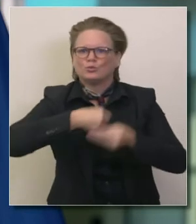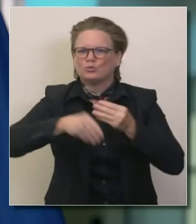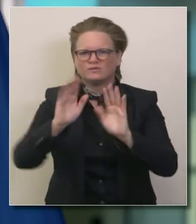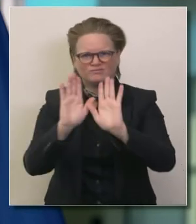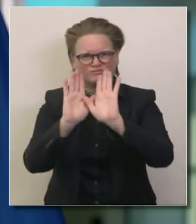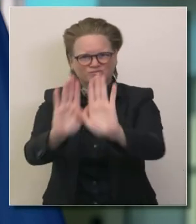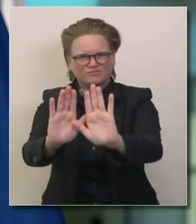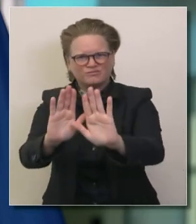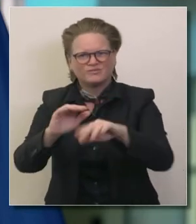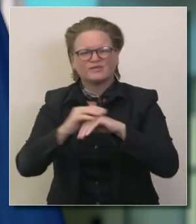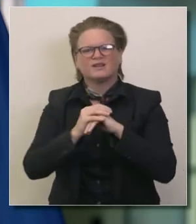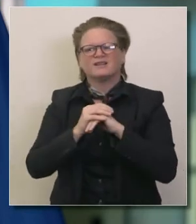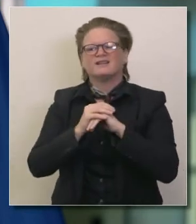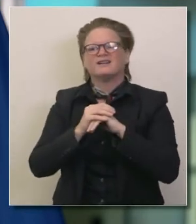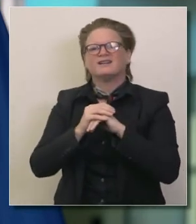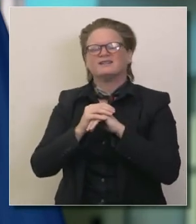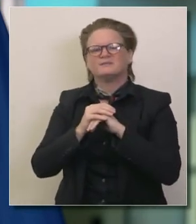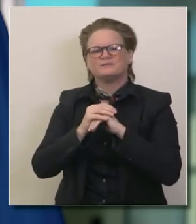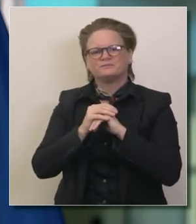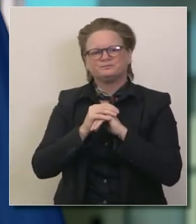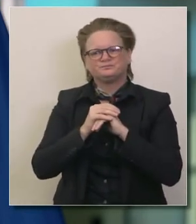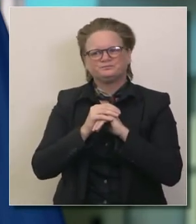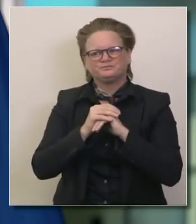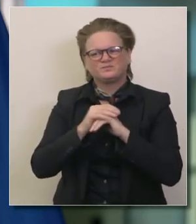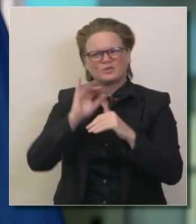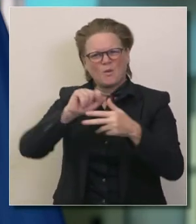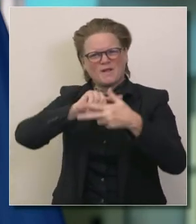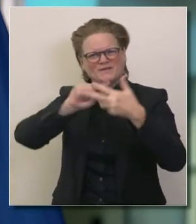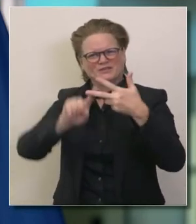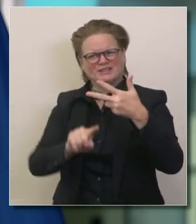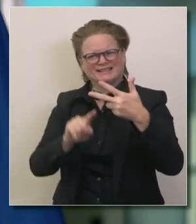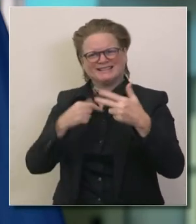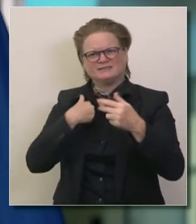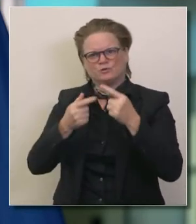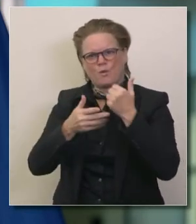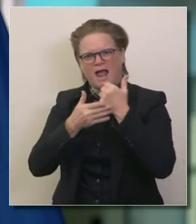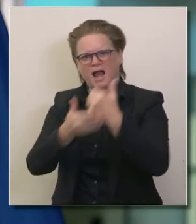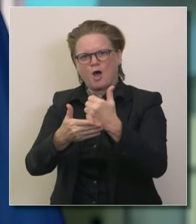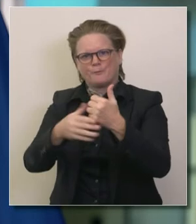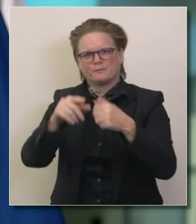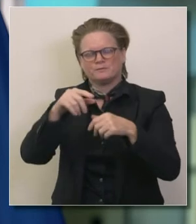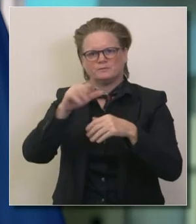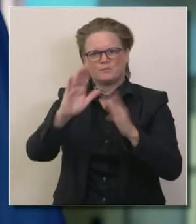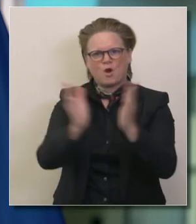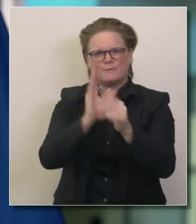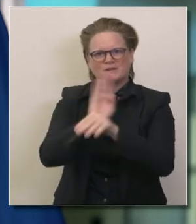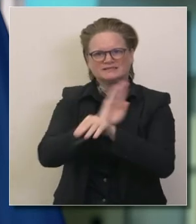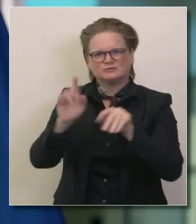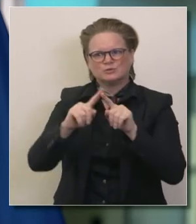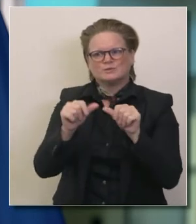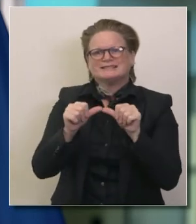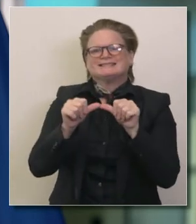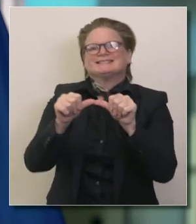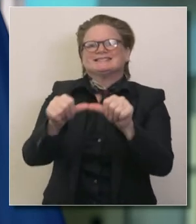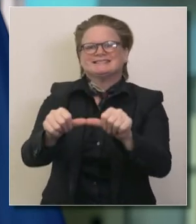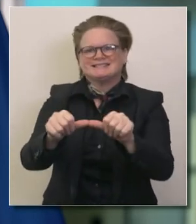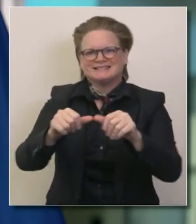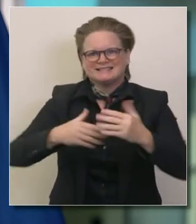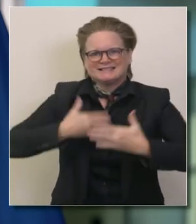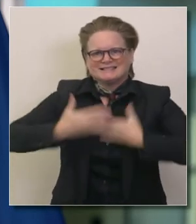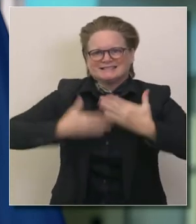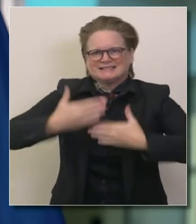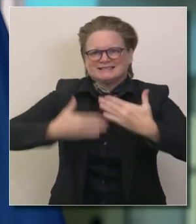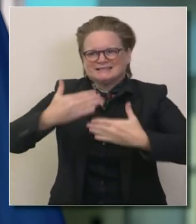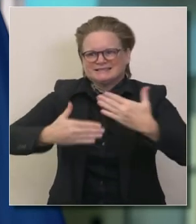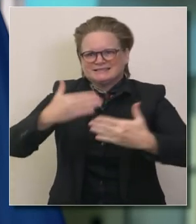acciones específicas tomadas en este estado y son solo tres entre muchas acciones subsiguientes en relación a préstamos para